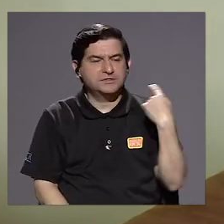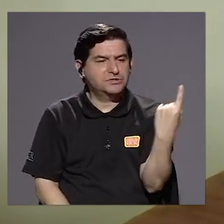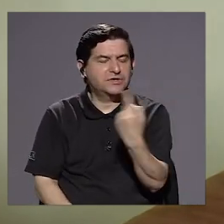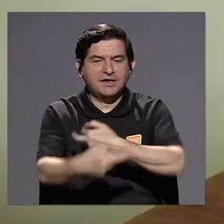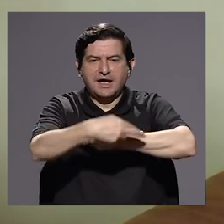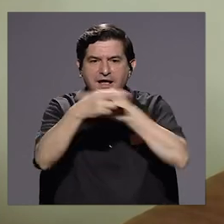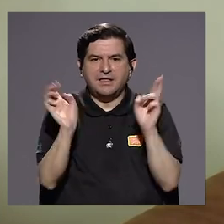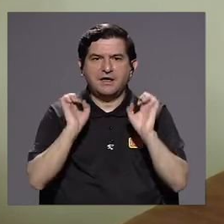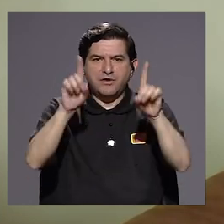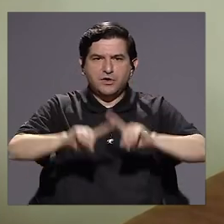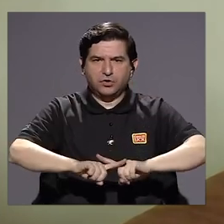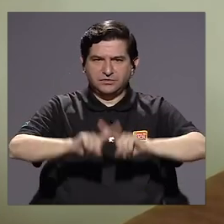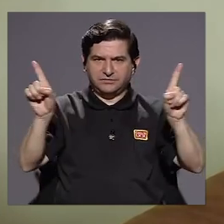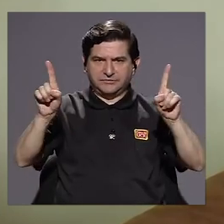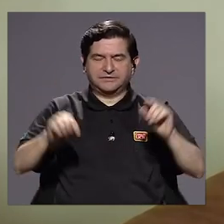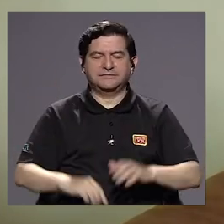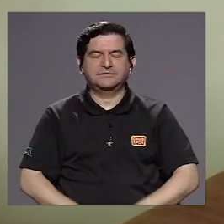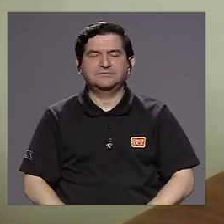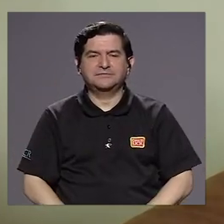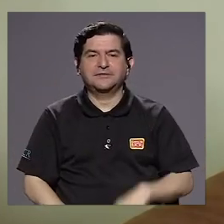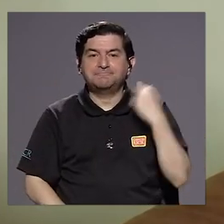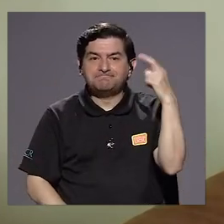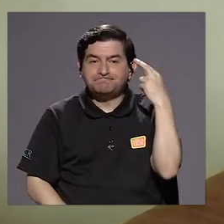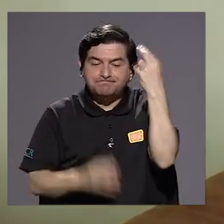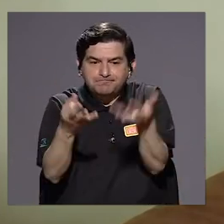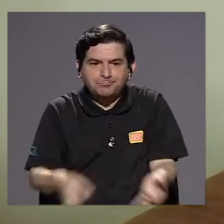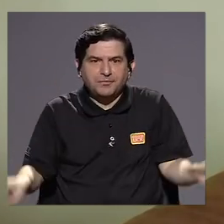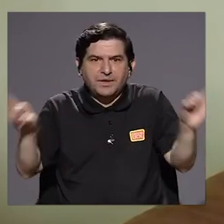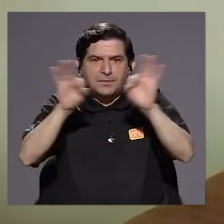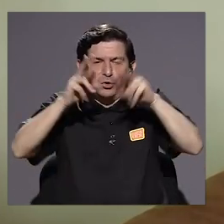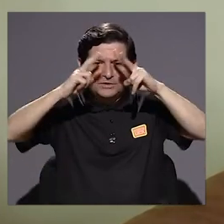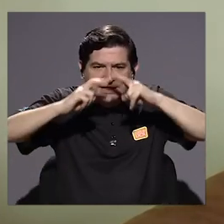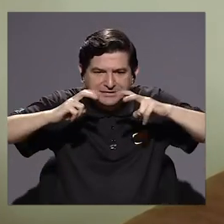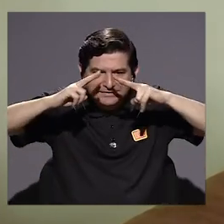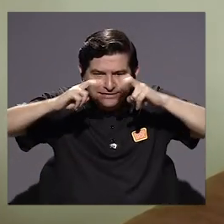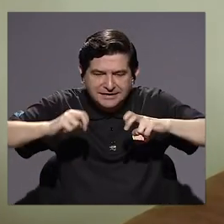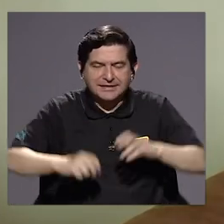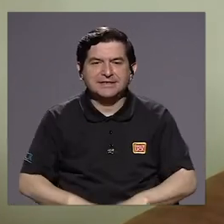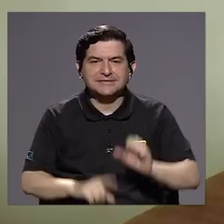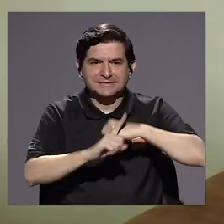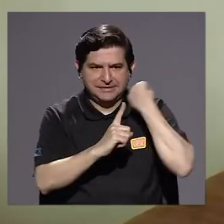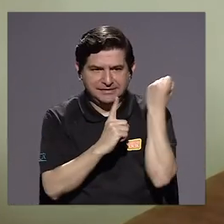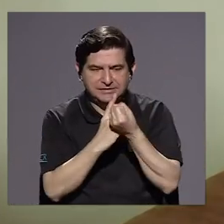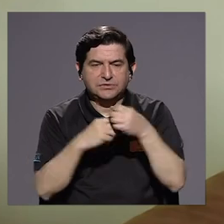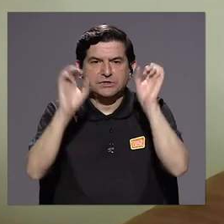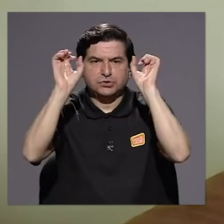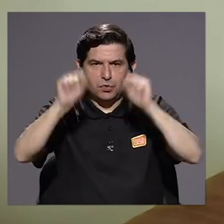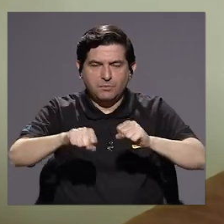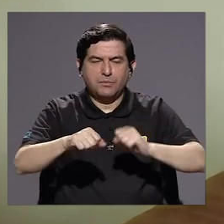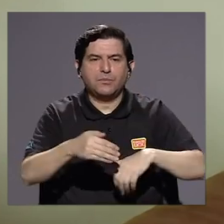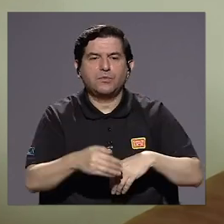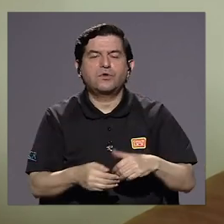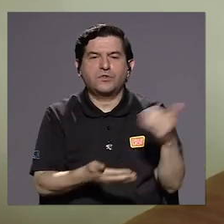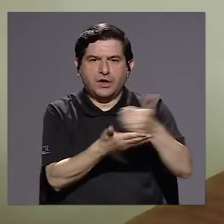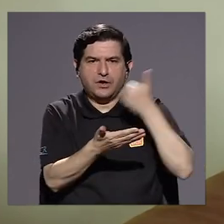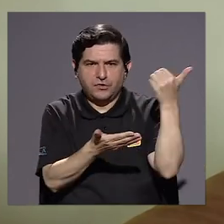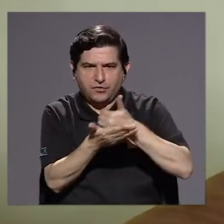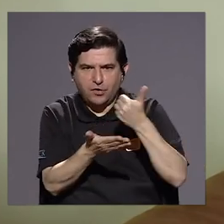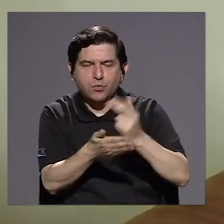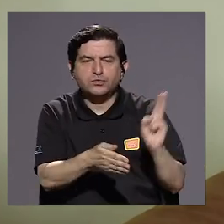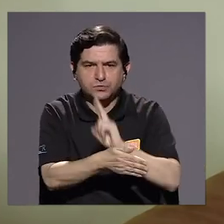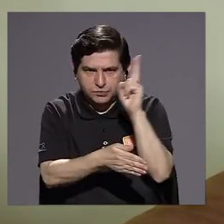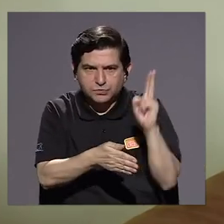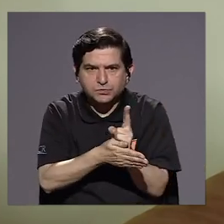región educativa. En ese sentido, por eso es importante analizar esa información para poder colocar los recursos y todas